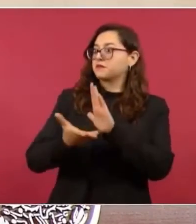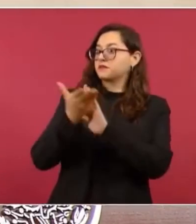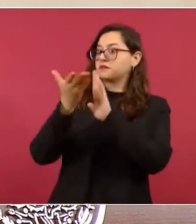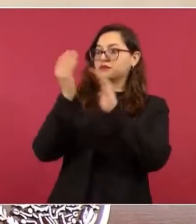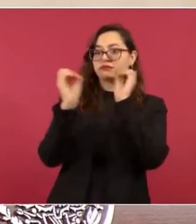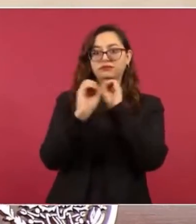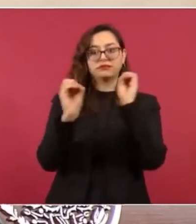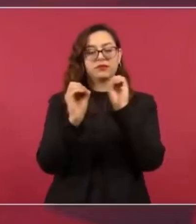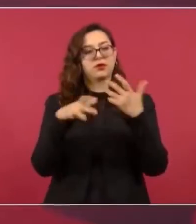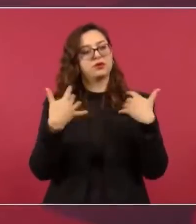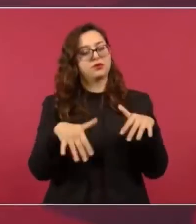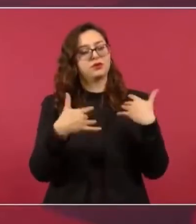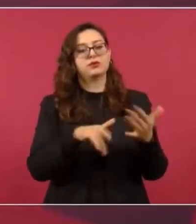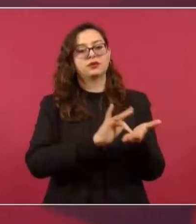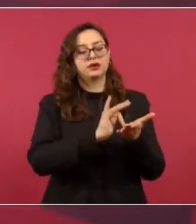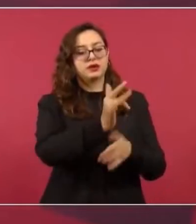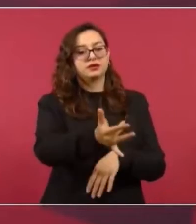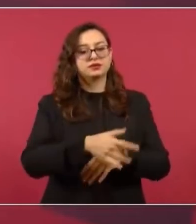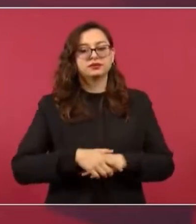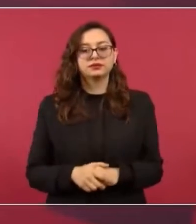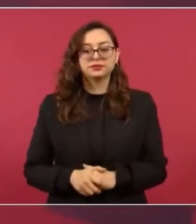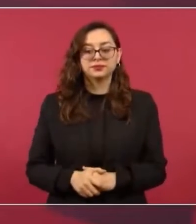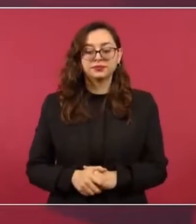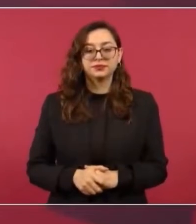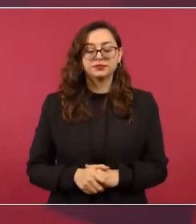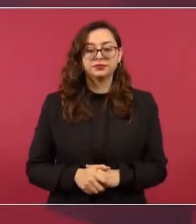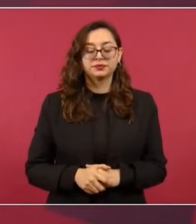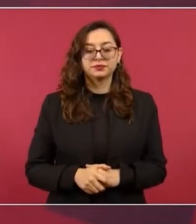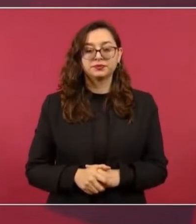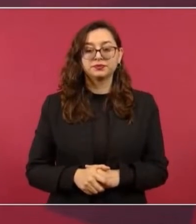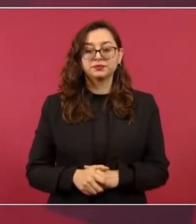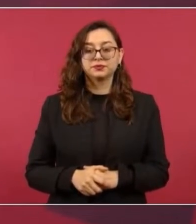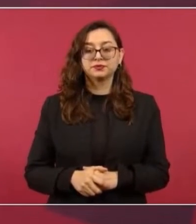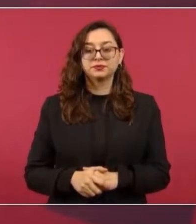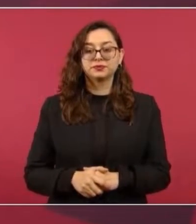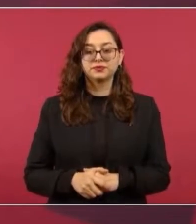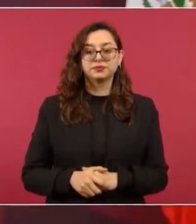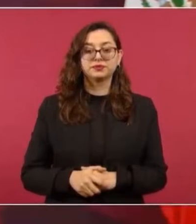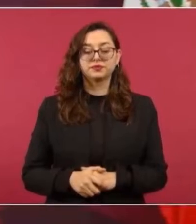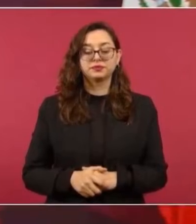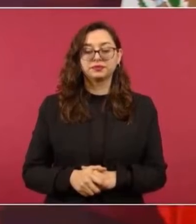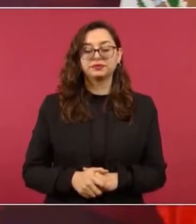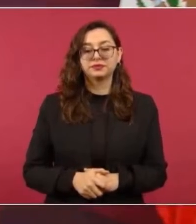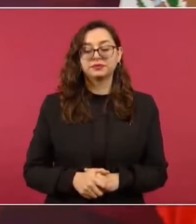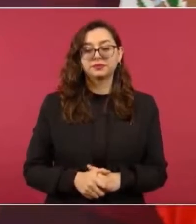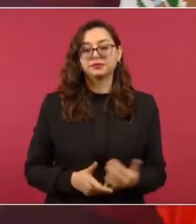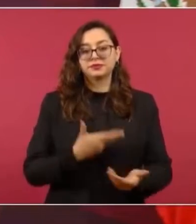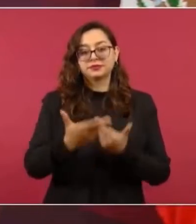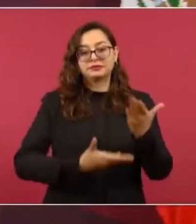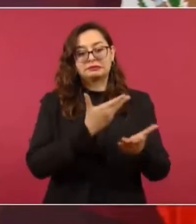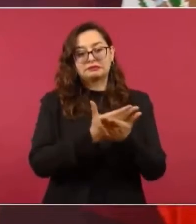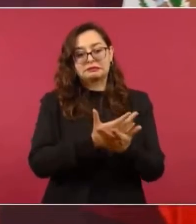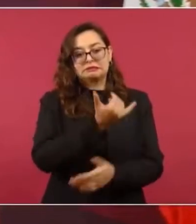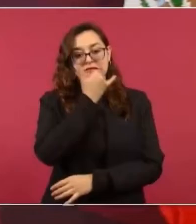además, con todo respeto, es propaganda